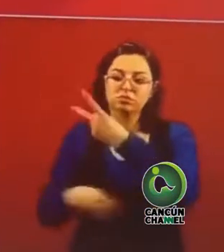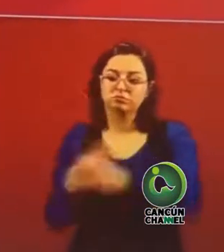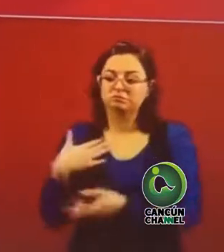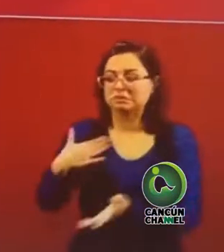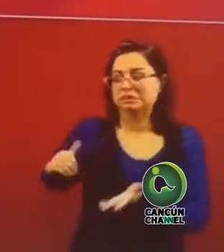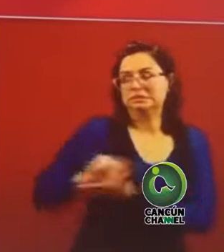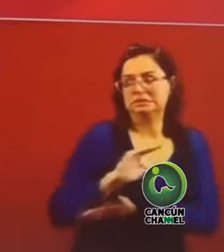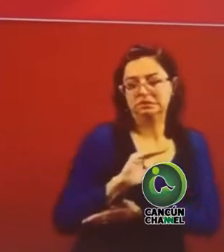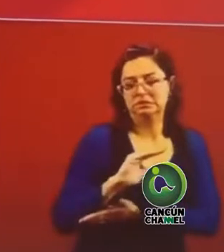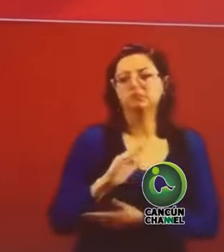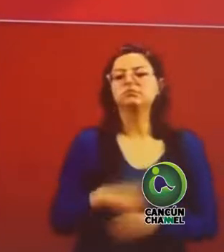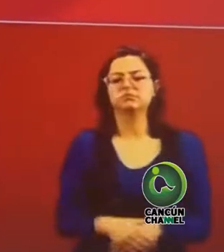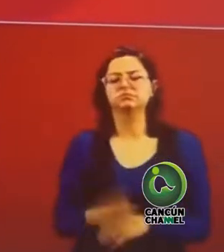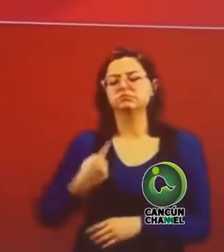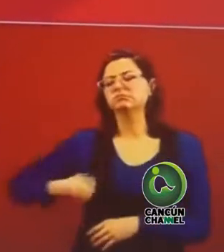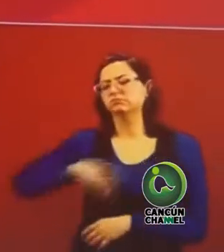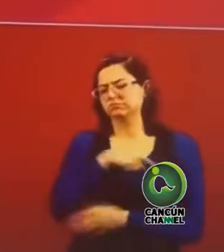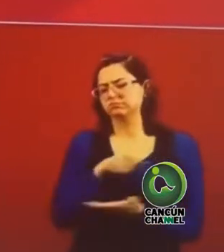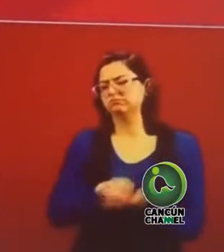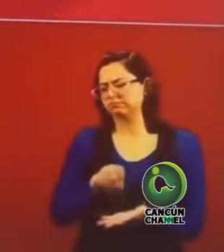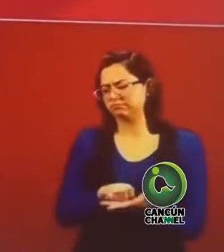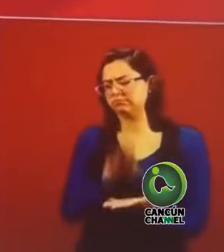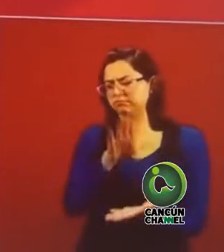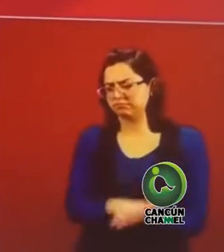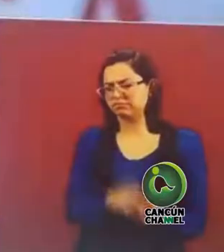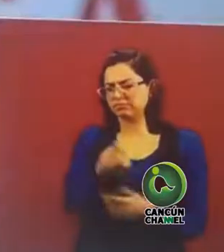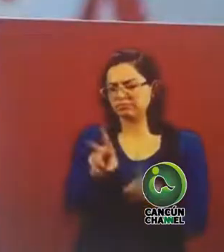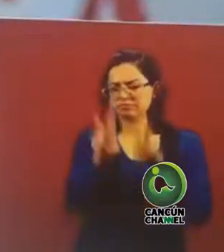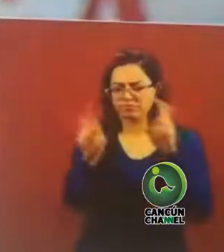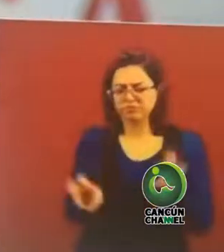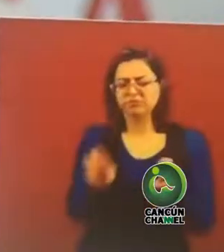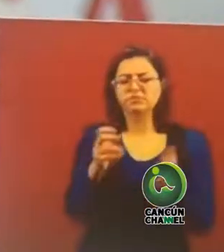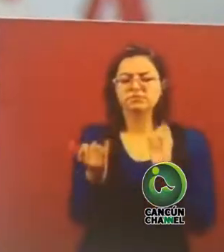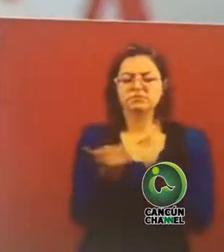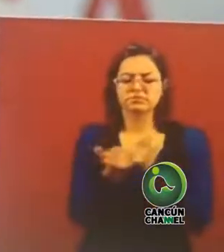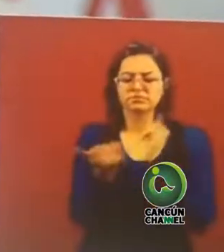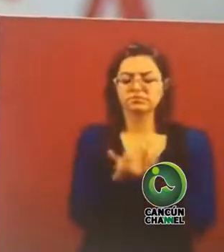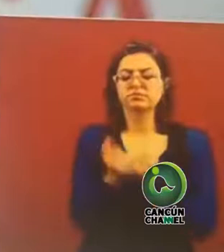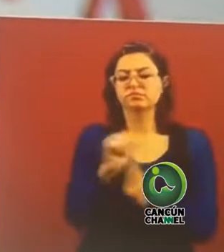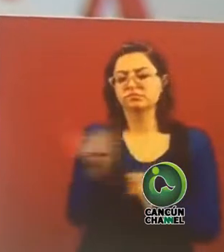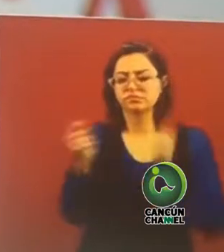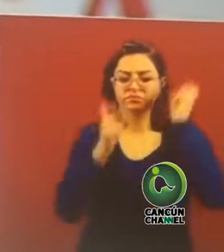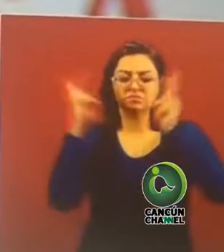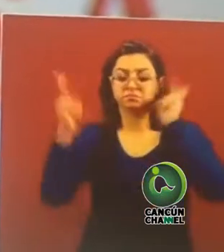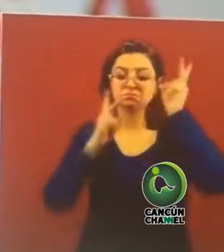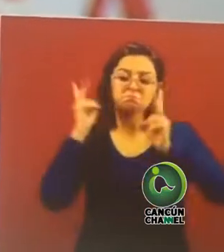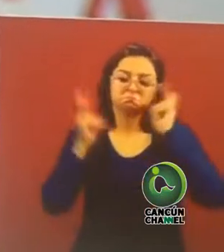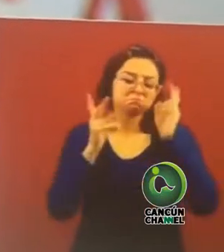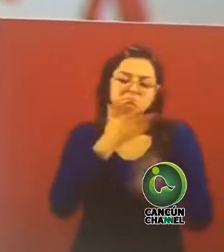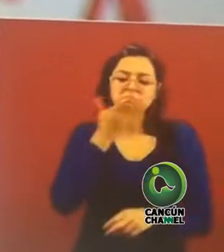empleo. Entonces vamos a tomar nota de este caso en específico, otras más de las visitas se hacen de manera